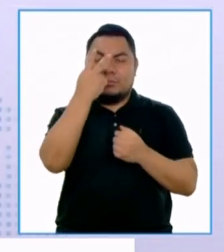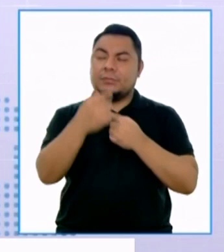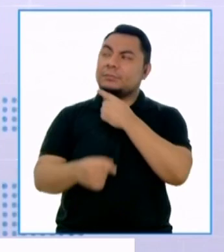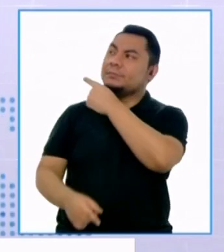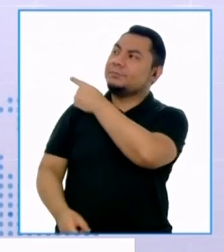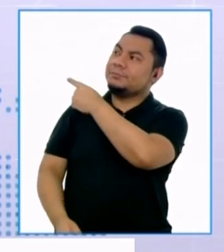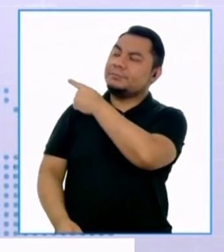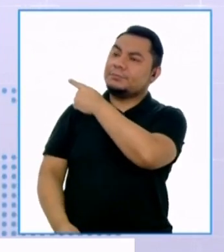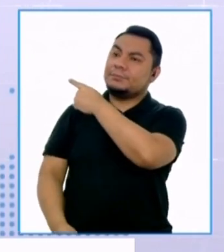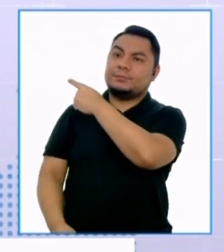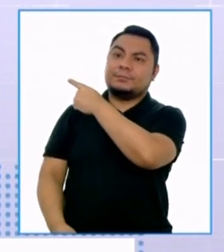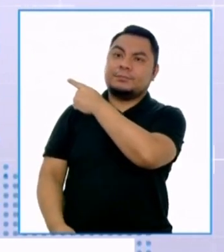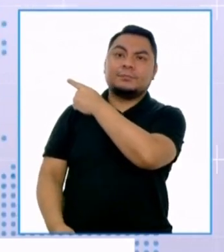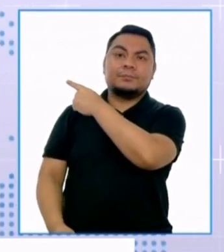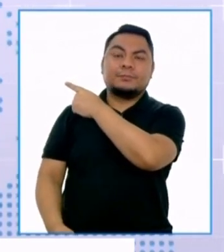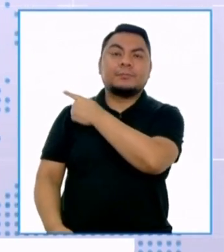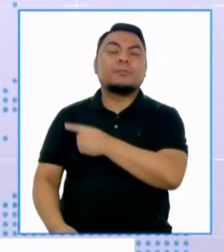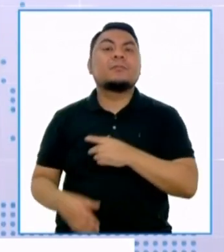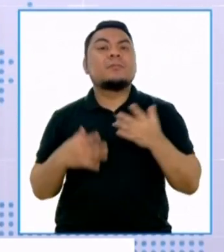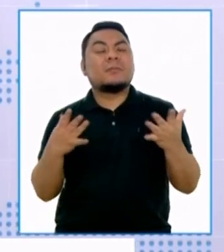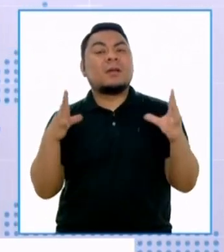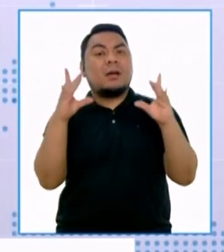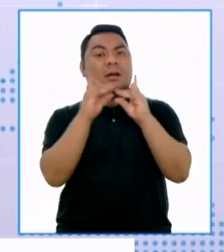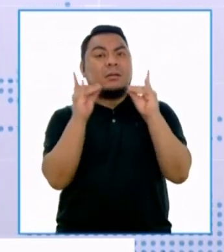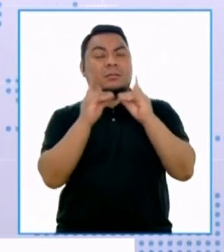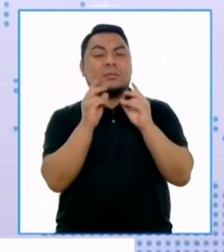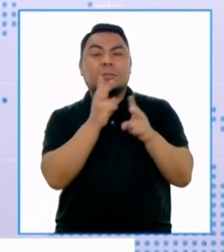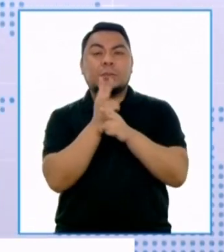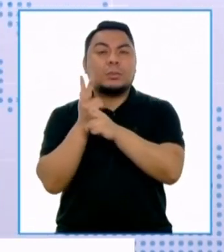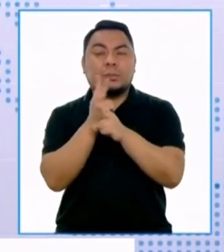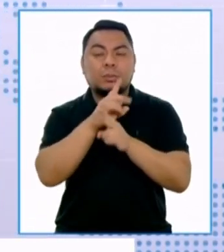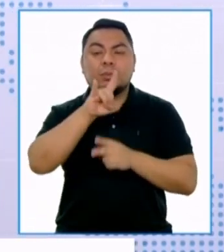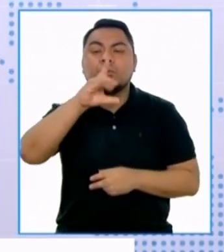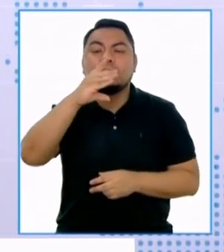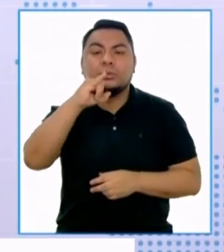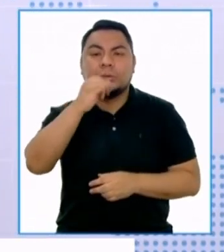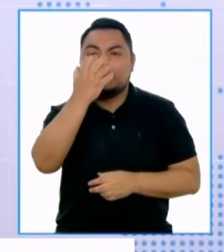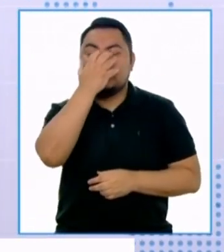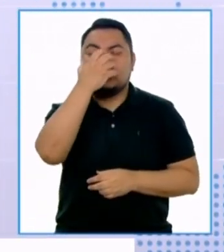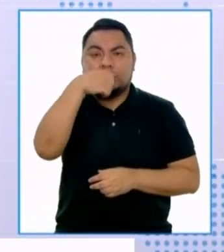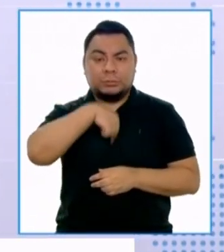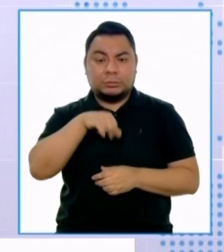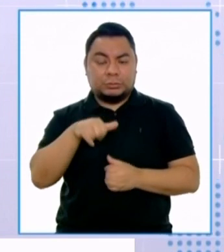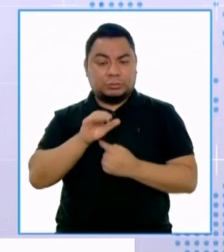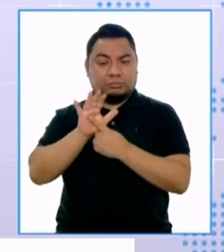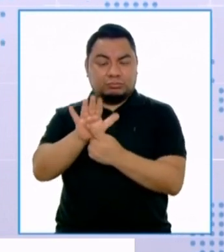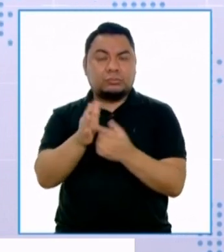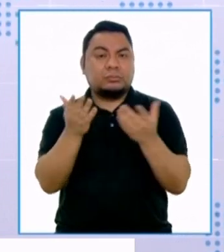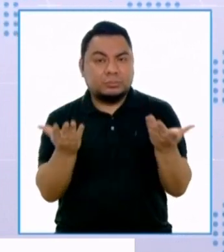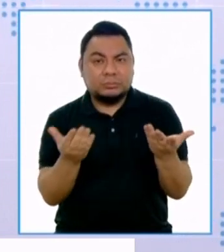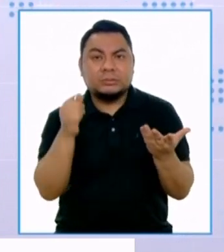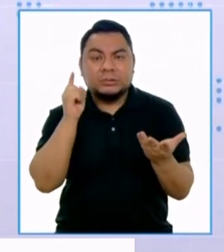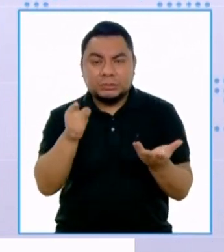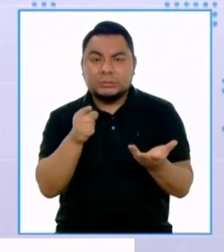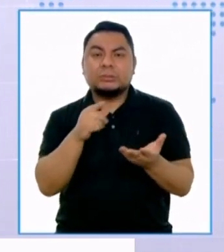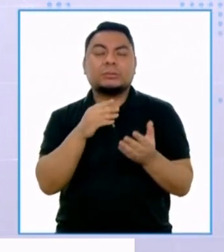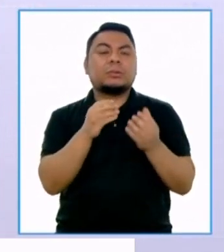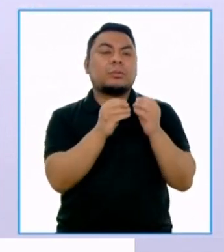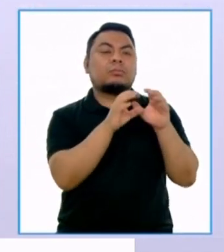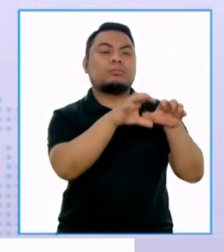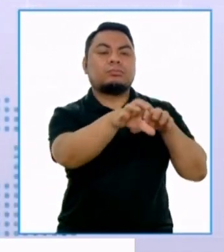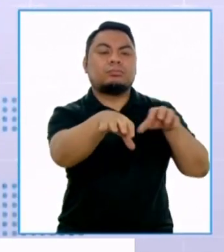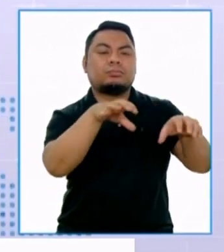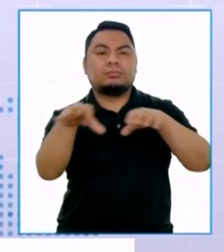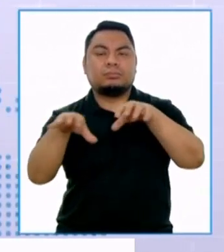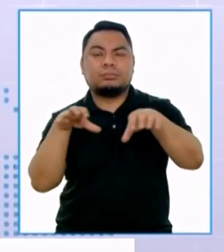lámina, en relación con las camas de unidad de cuidados intensivos. Aquí hemos querido mostrarles un poco la distribución de